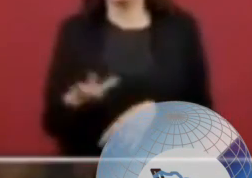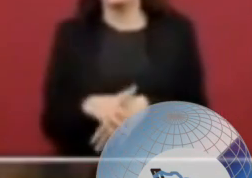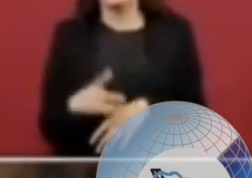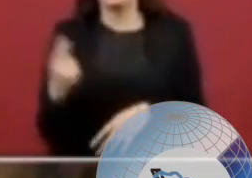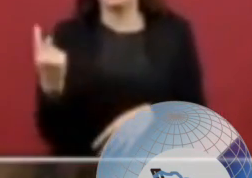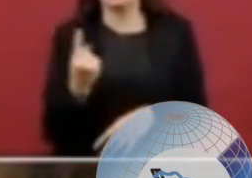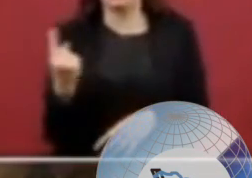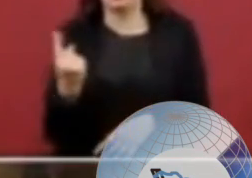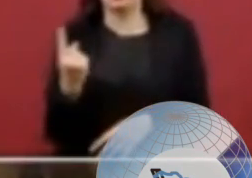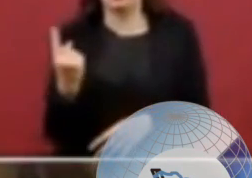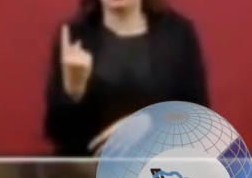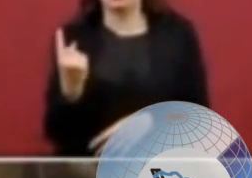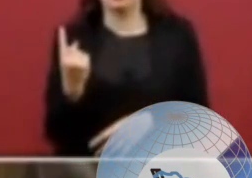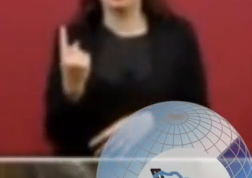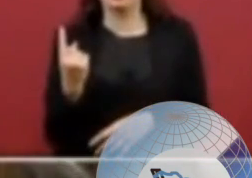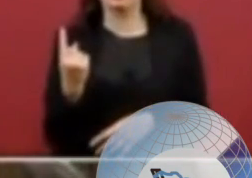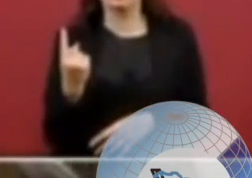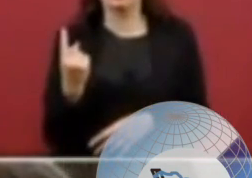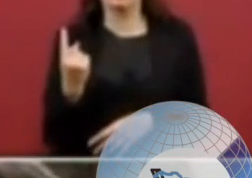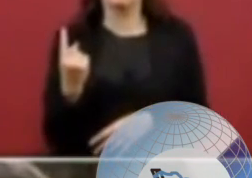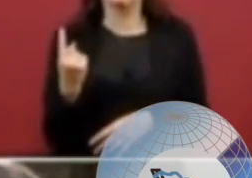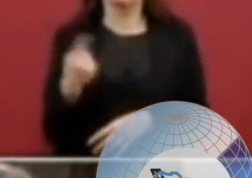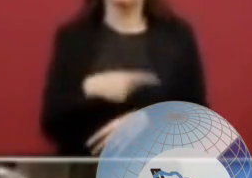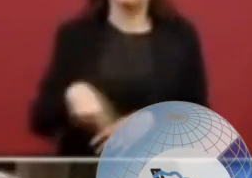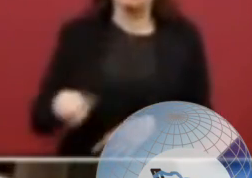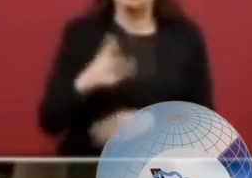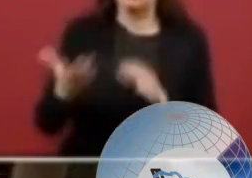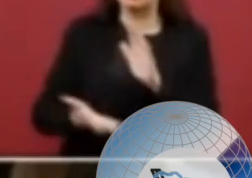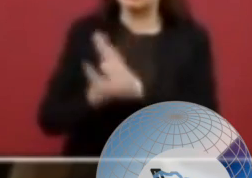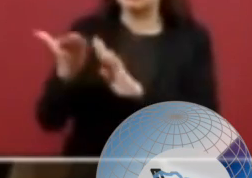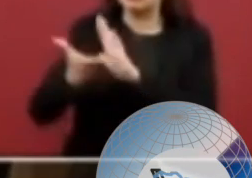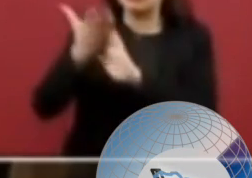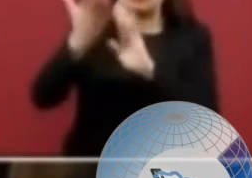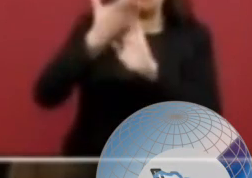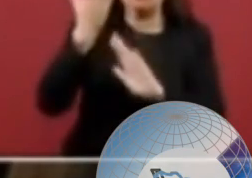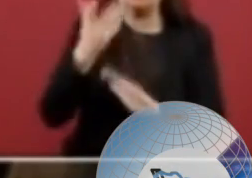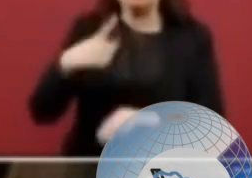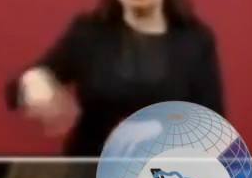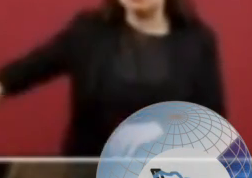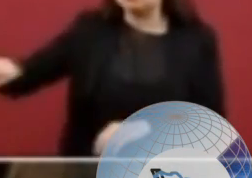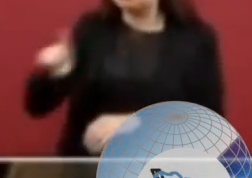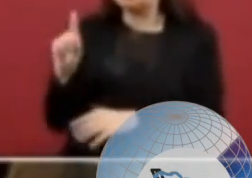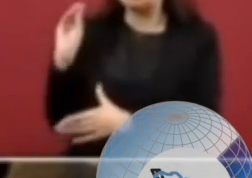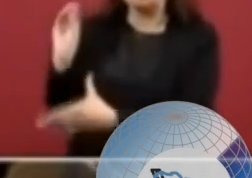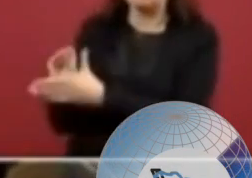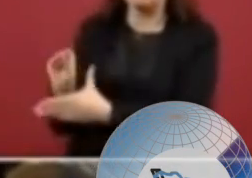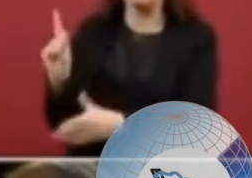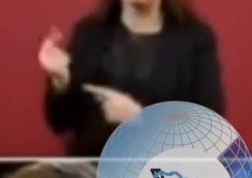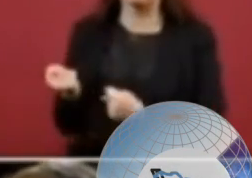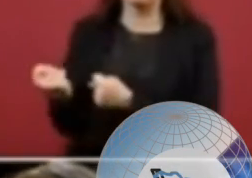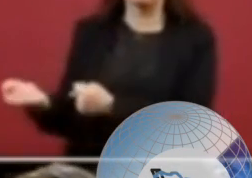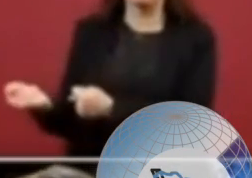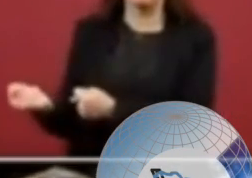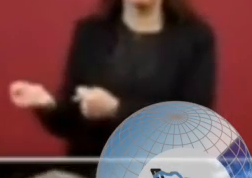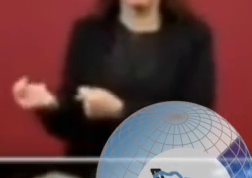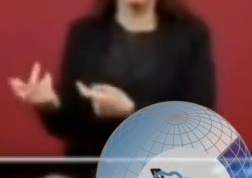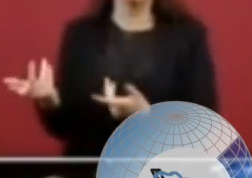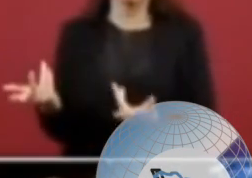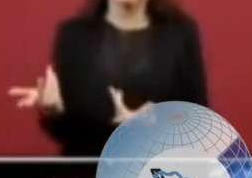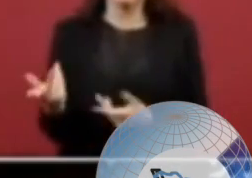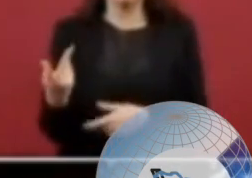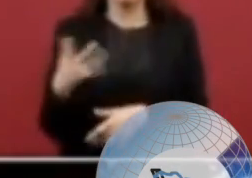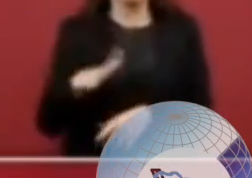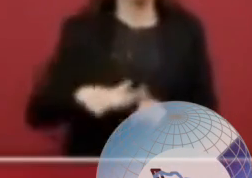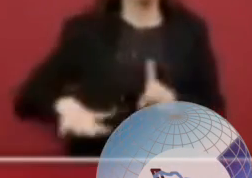la construir esta obra sin consulta de los ciudadanos y con